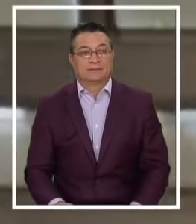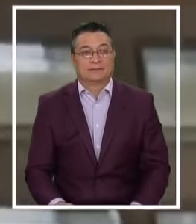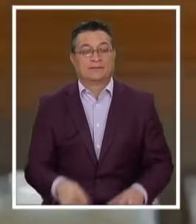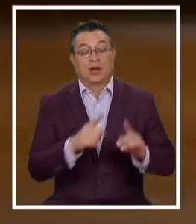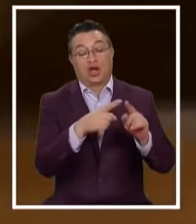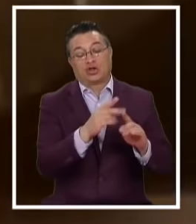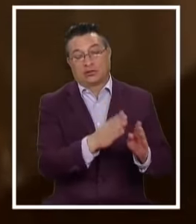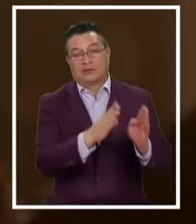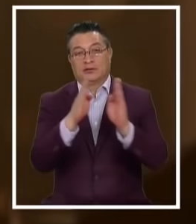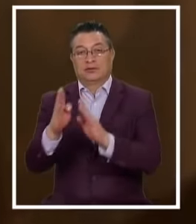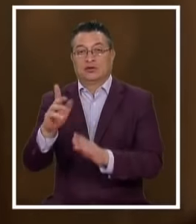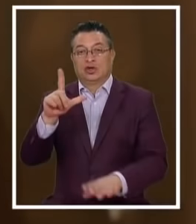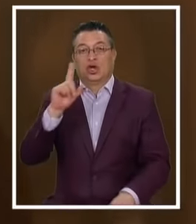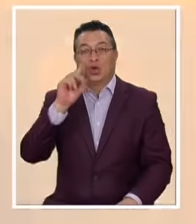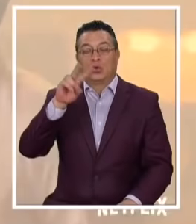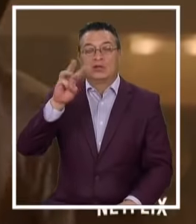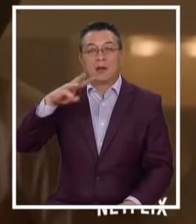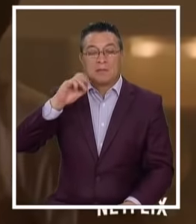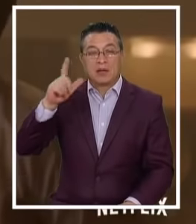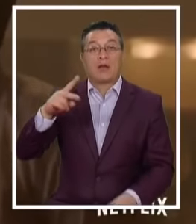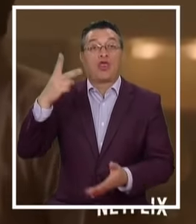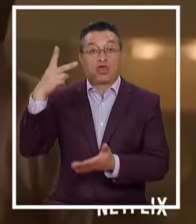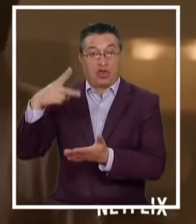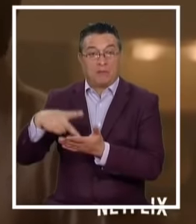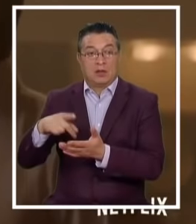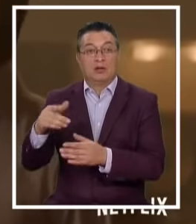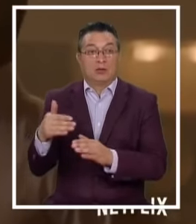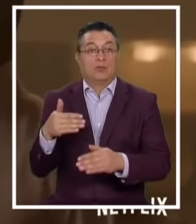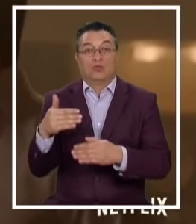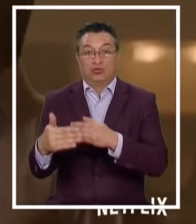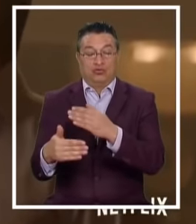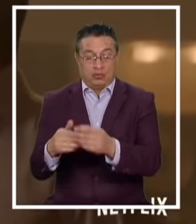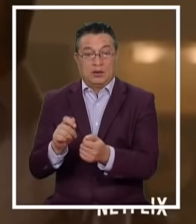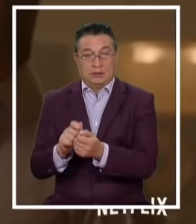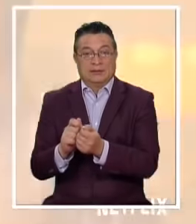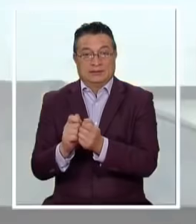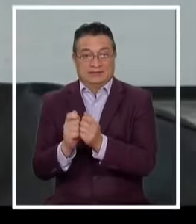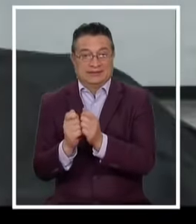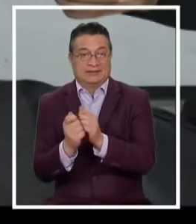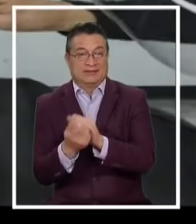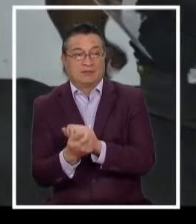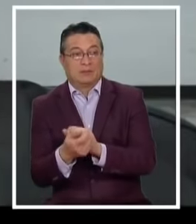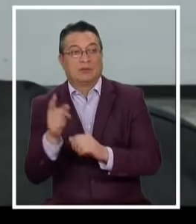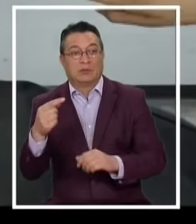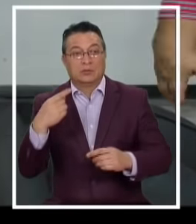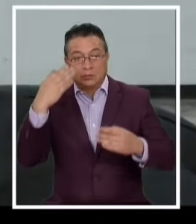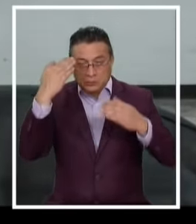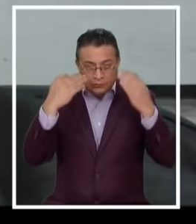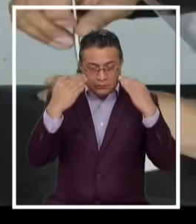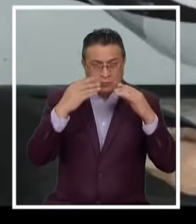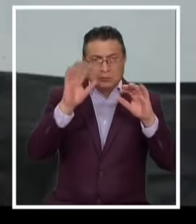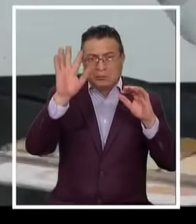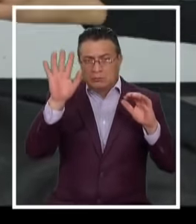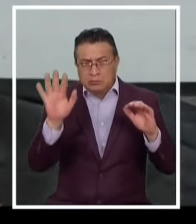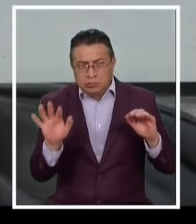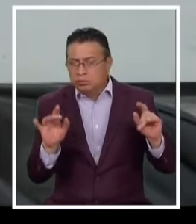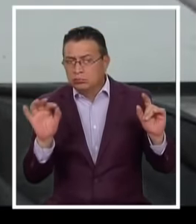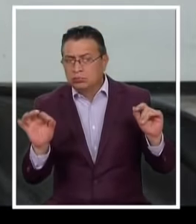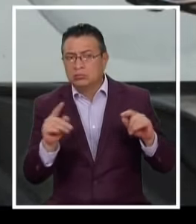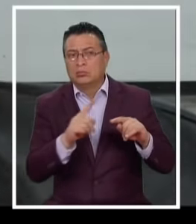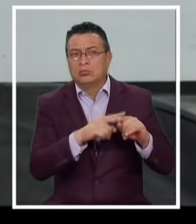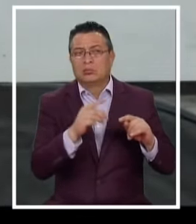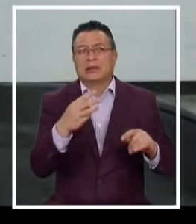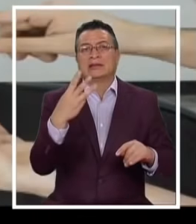Y otro El Luis Miguel De los dos miles Que lleva todo Un proceso Y una transformación De los técnicos Caracterización Que tardaba